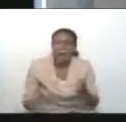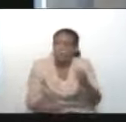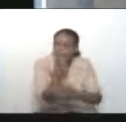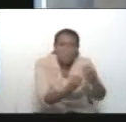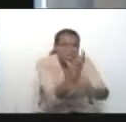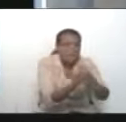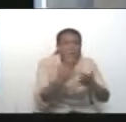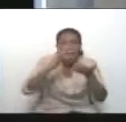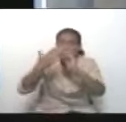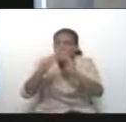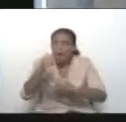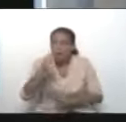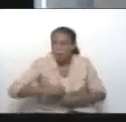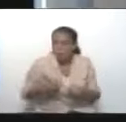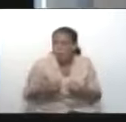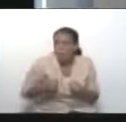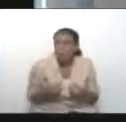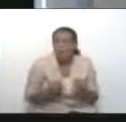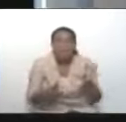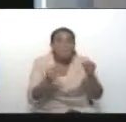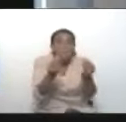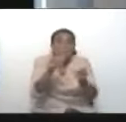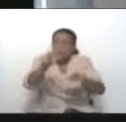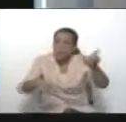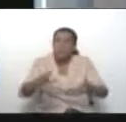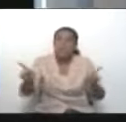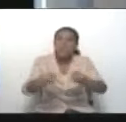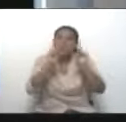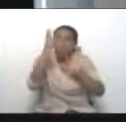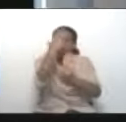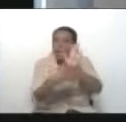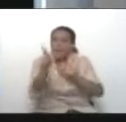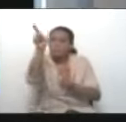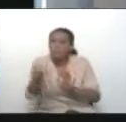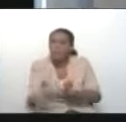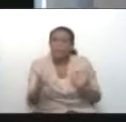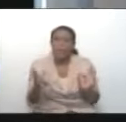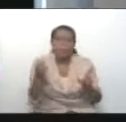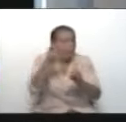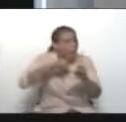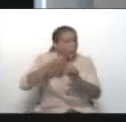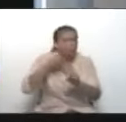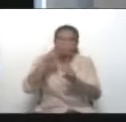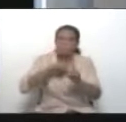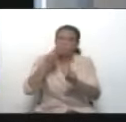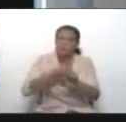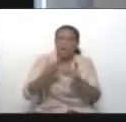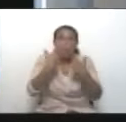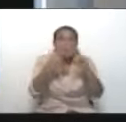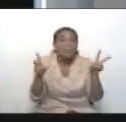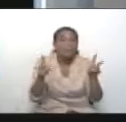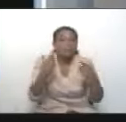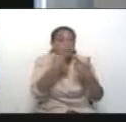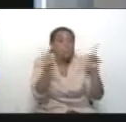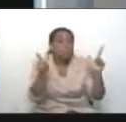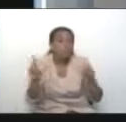de los barrios de Bogotá. Saldrán miles de piedad para luchar por una Colombia y una Venezuela unidas.